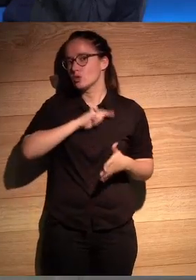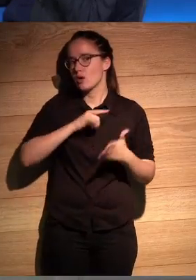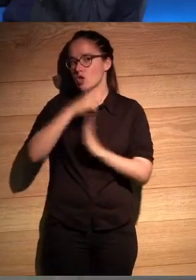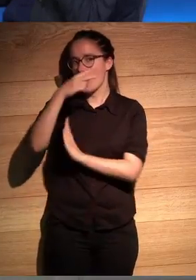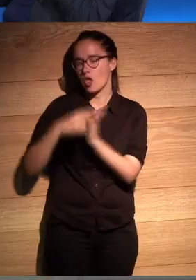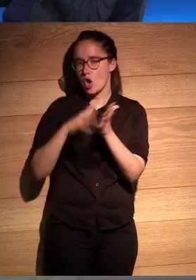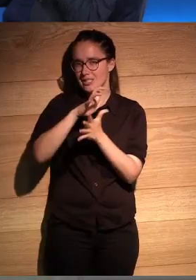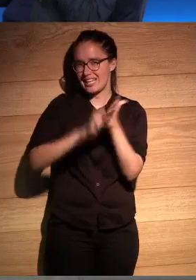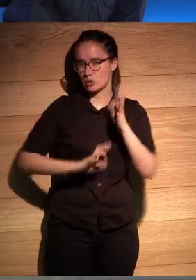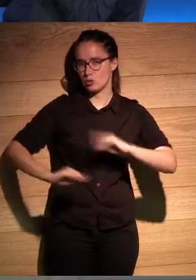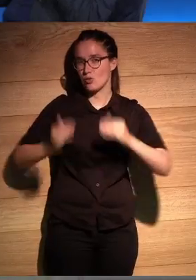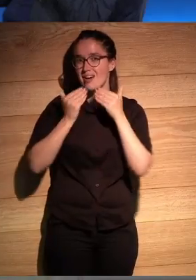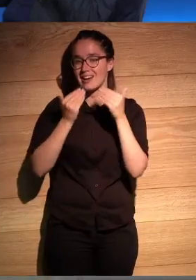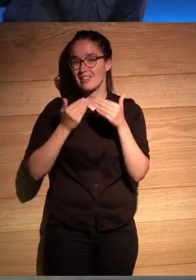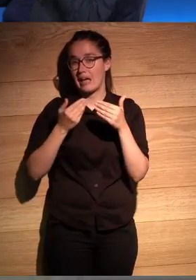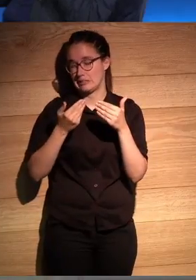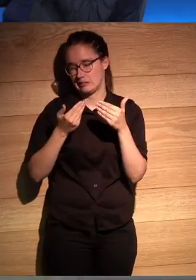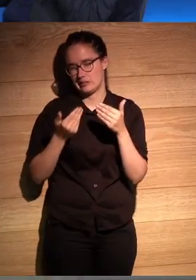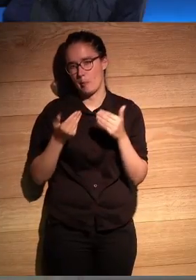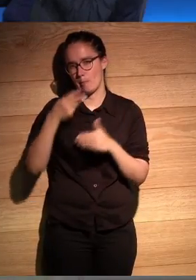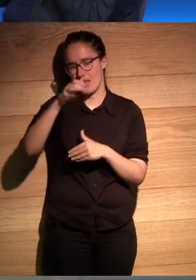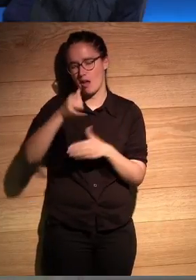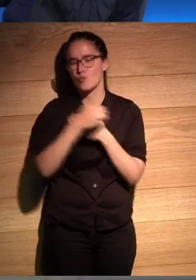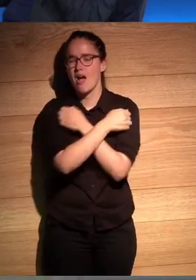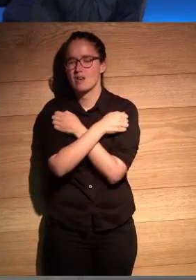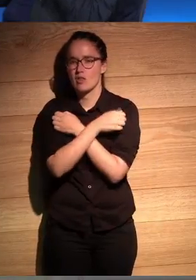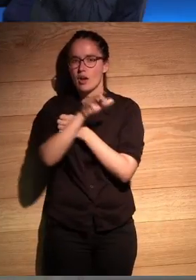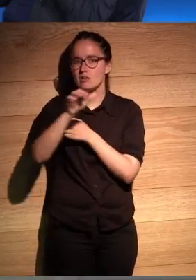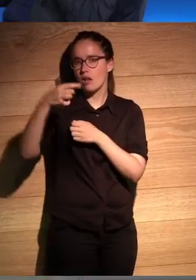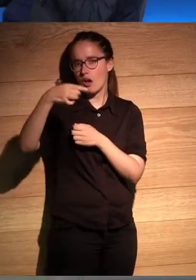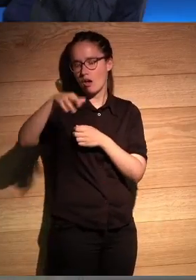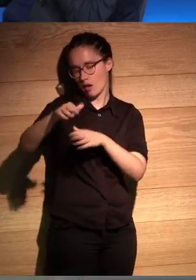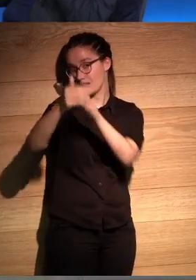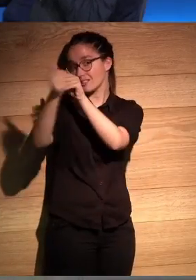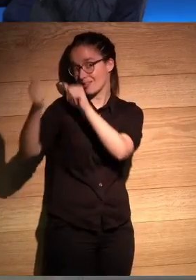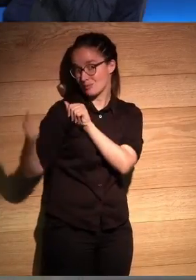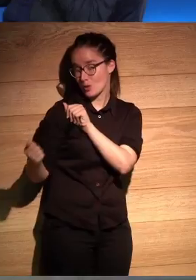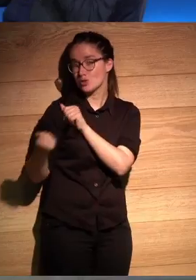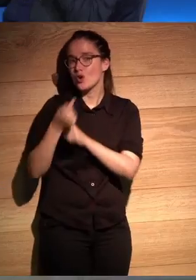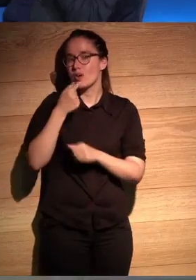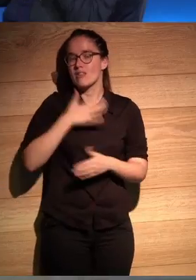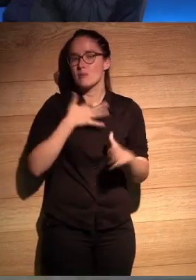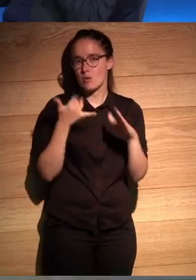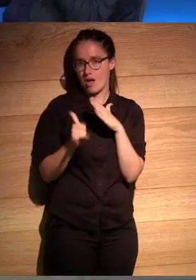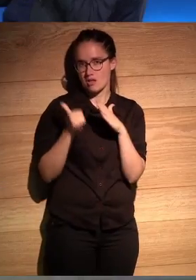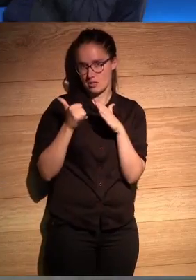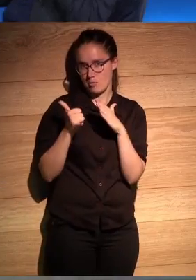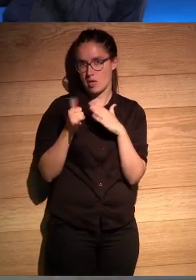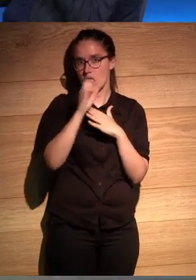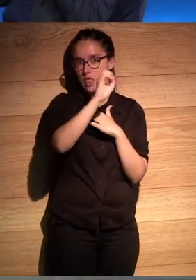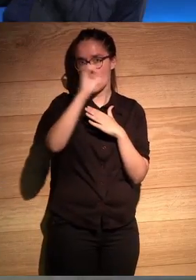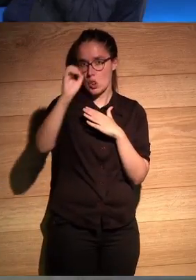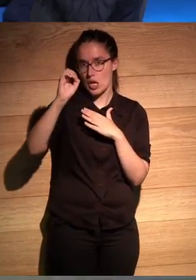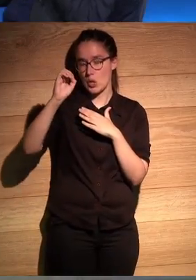leer su texto gracias mil Pérez te envío un abrazo SGR se despidió es lo que dice mi whatsapp eran las